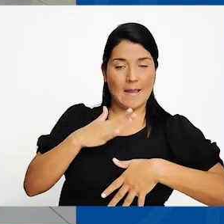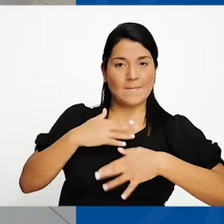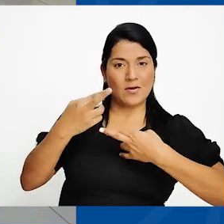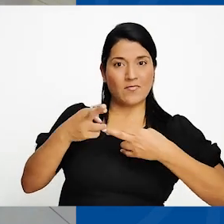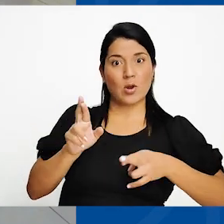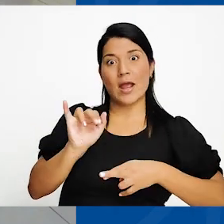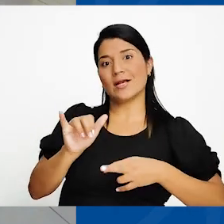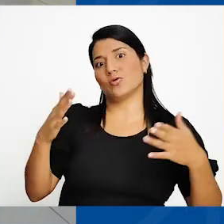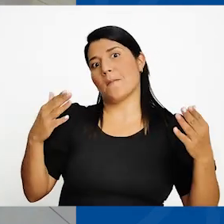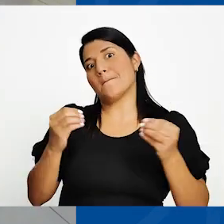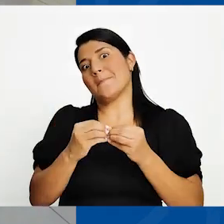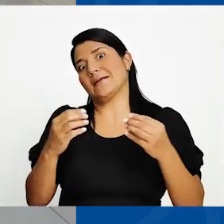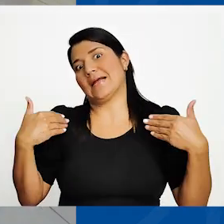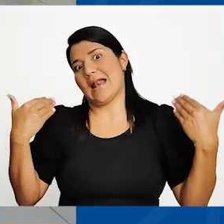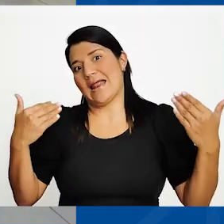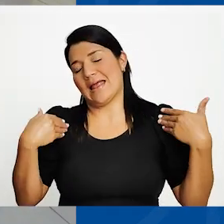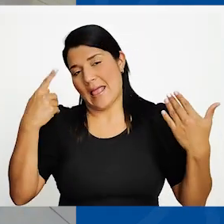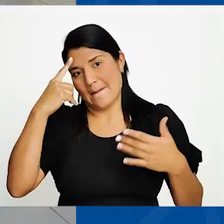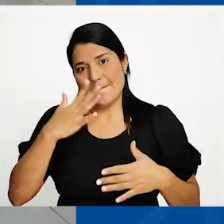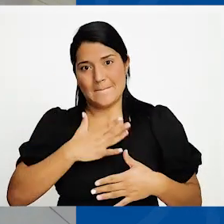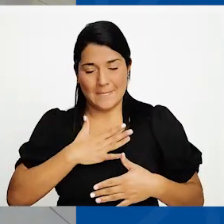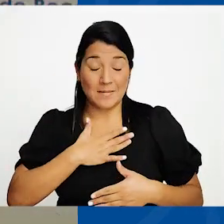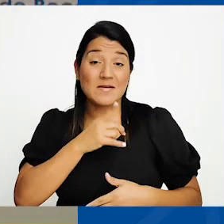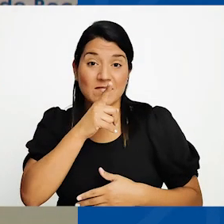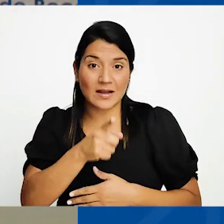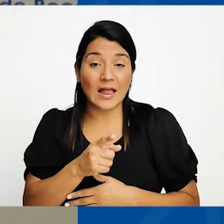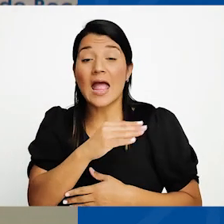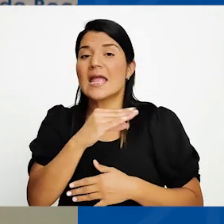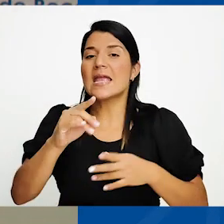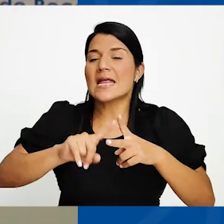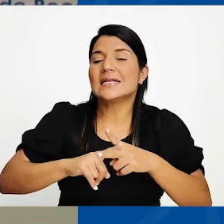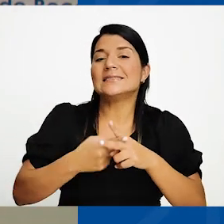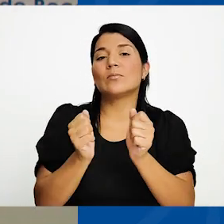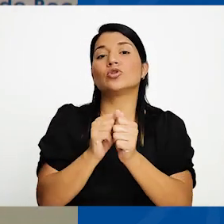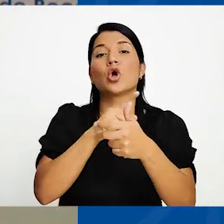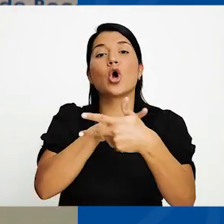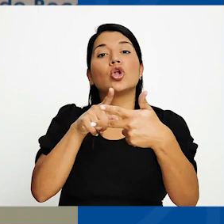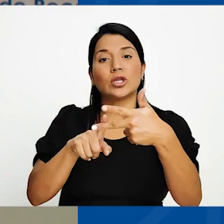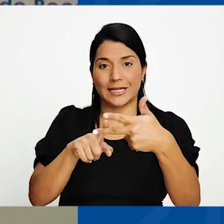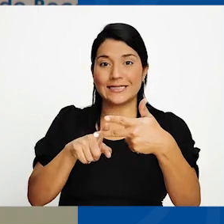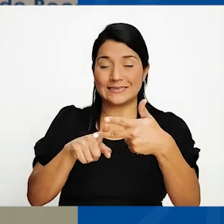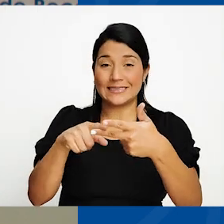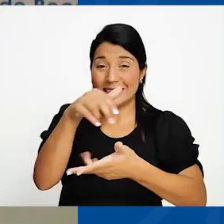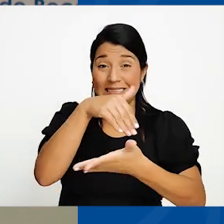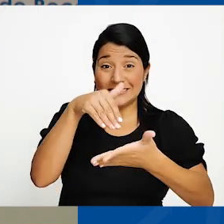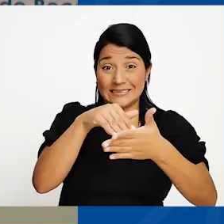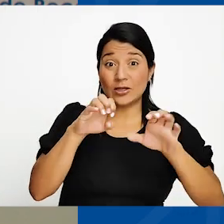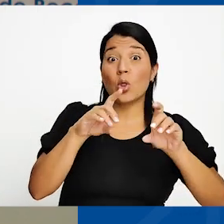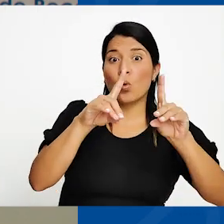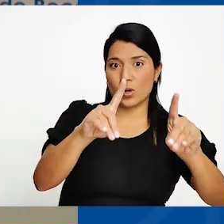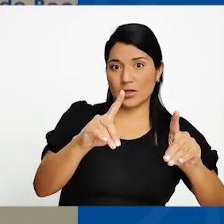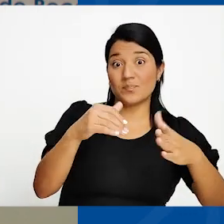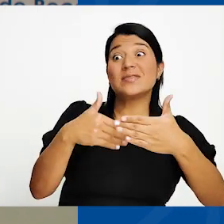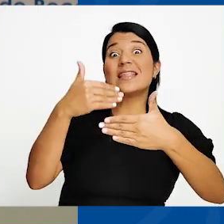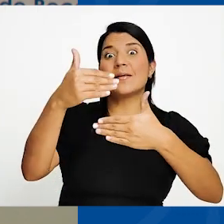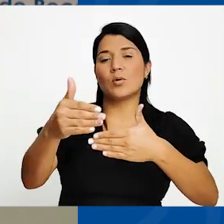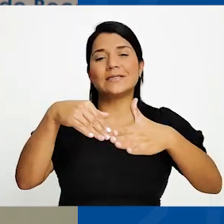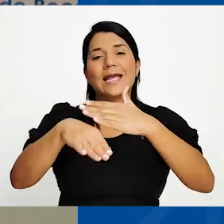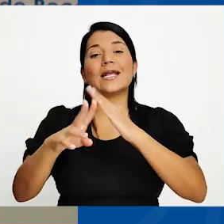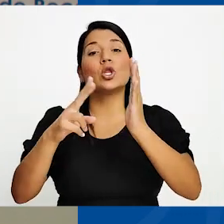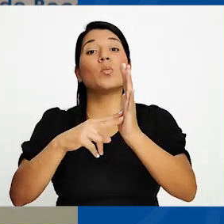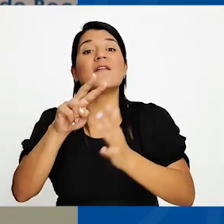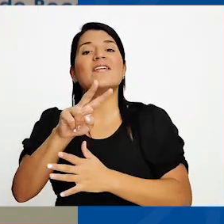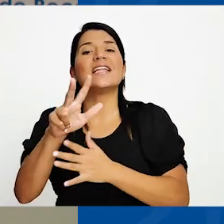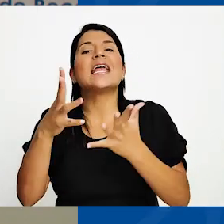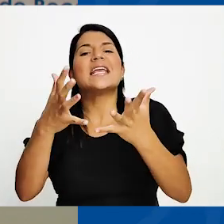una alegría mayor, ¿verdad? E iniciamos con tres centros educativos. Quisimos para el 2023 que esto fuera un pilotaje